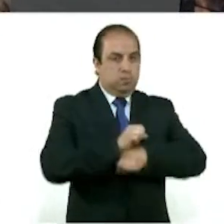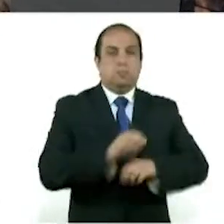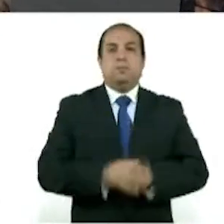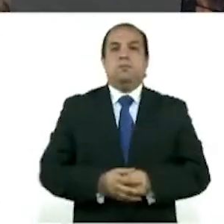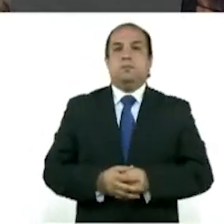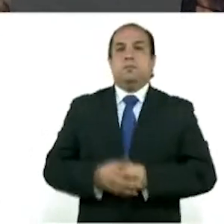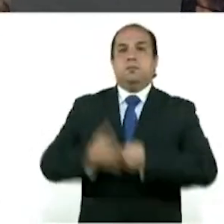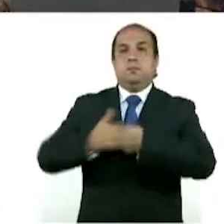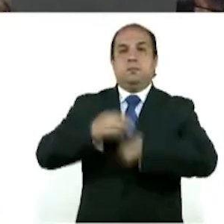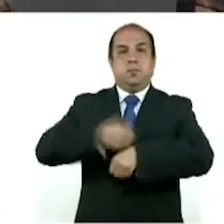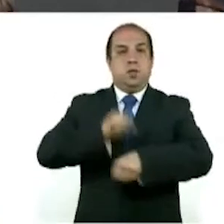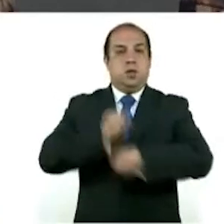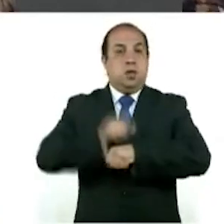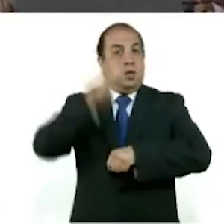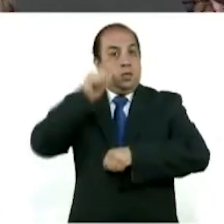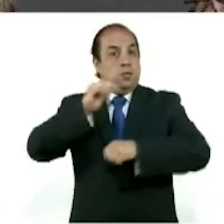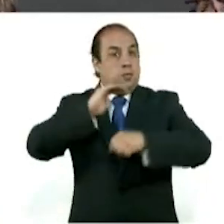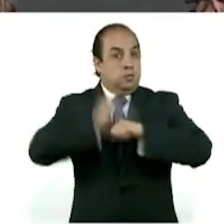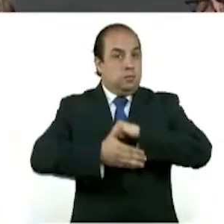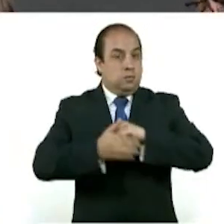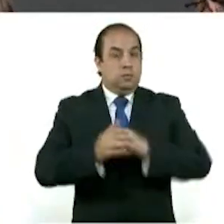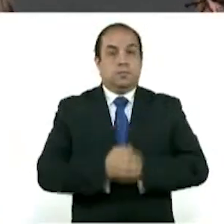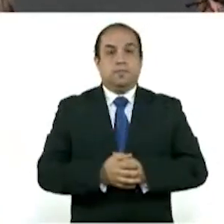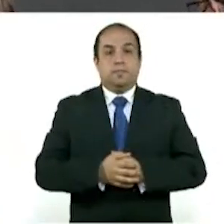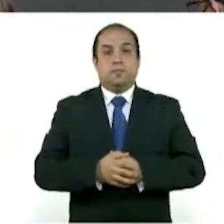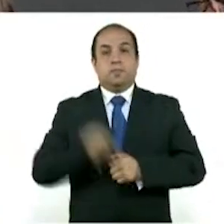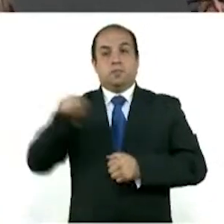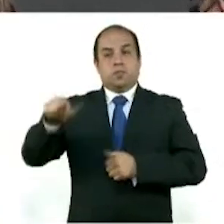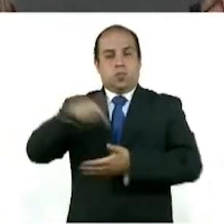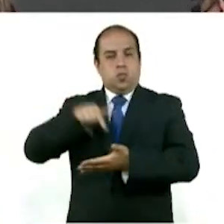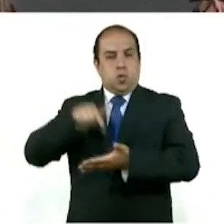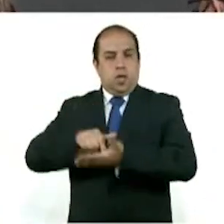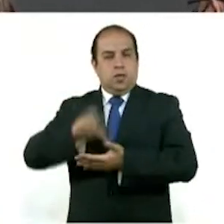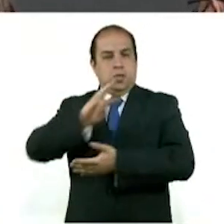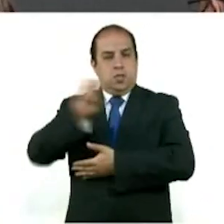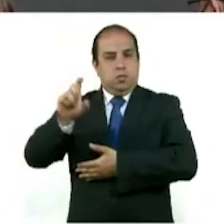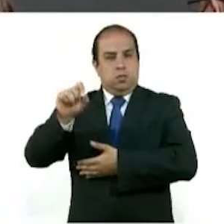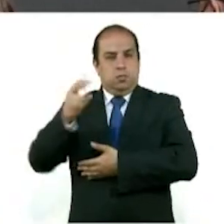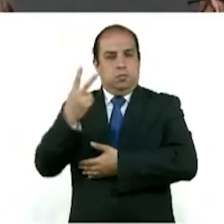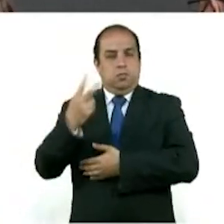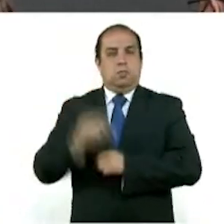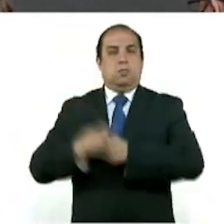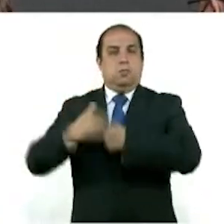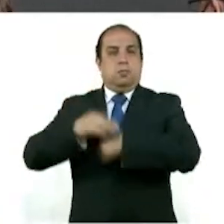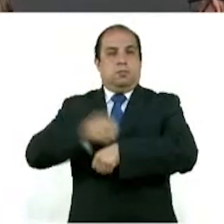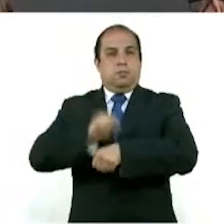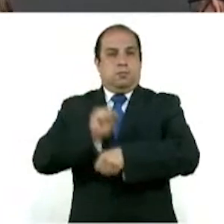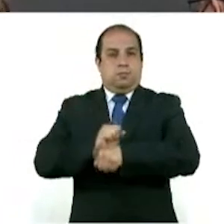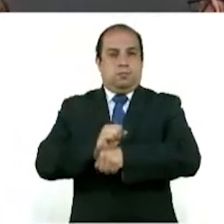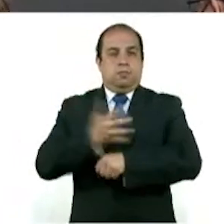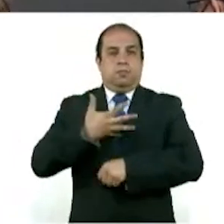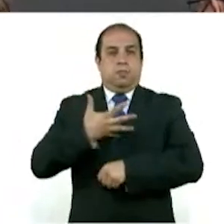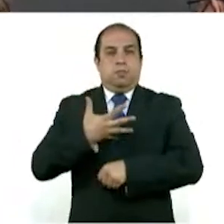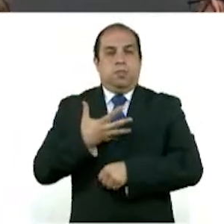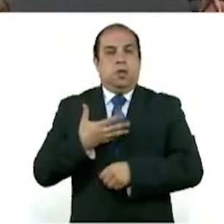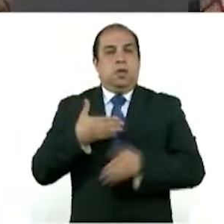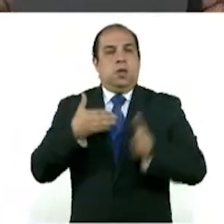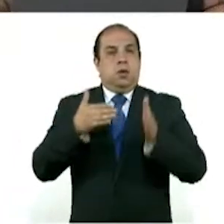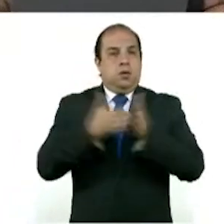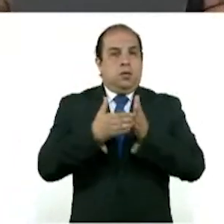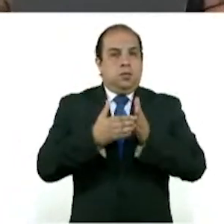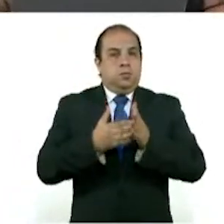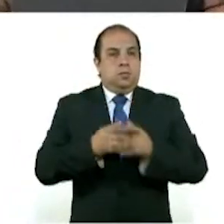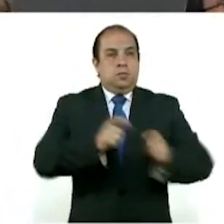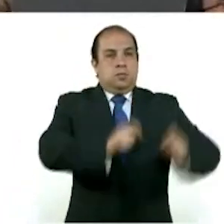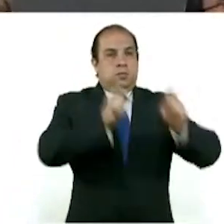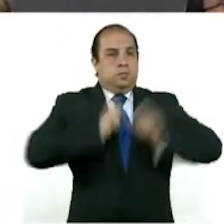aplicación de dosis contra COVID-19 a personas de 12 y 13 años y confían que el lunes 9 de mayo inicie